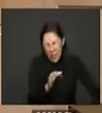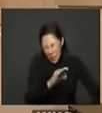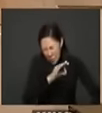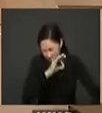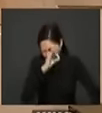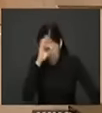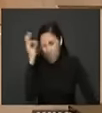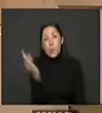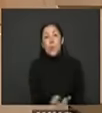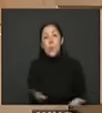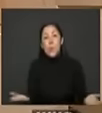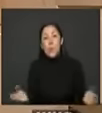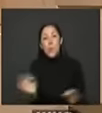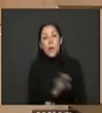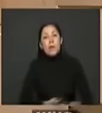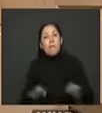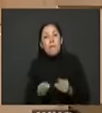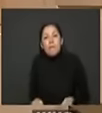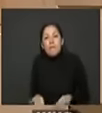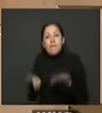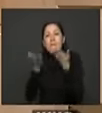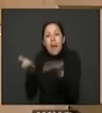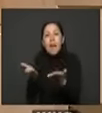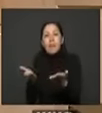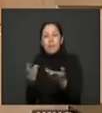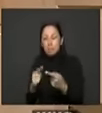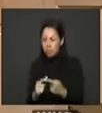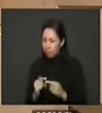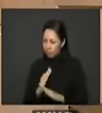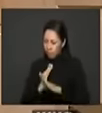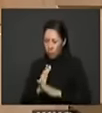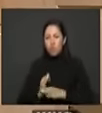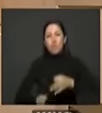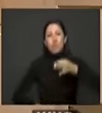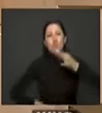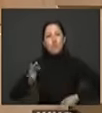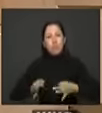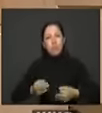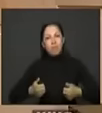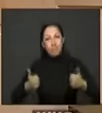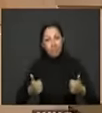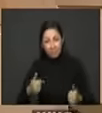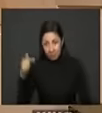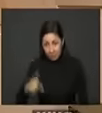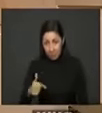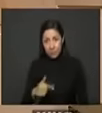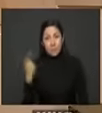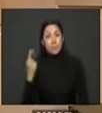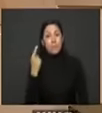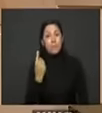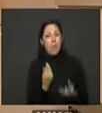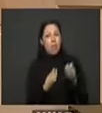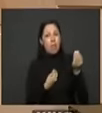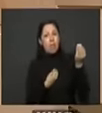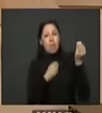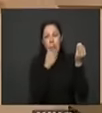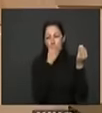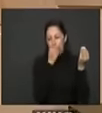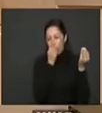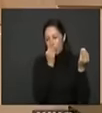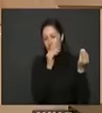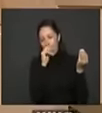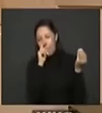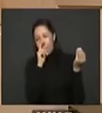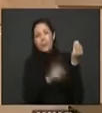es proveer seguridad y justicia pública en este país a las élites les pareció muy rentable tener